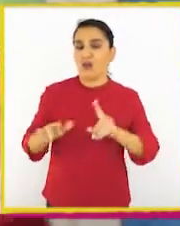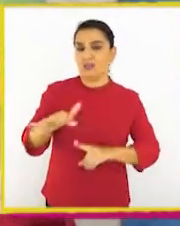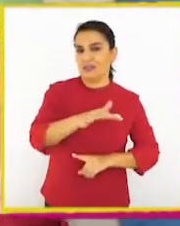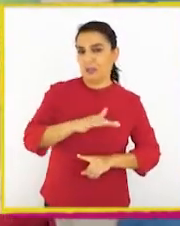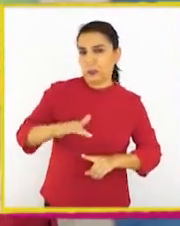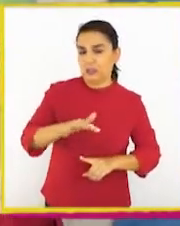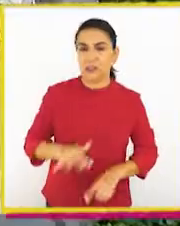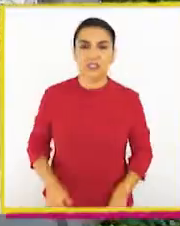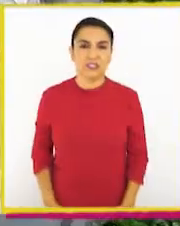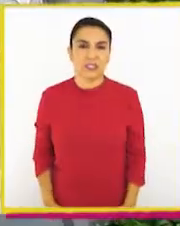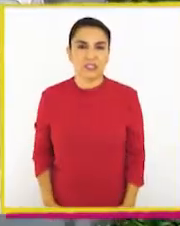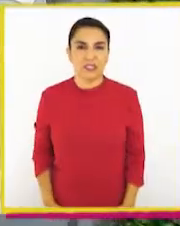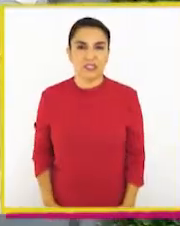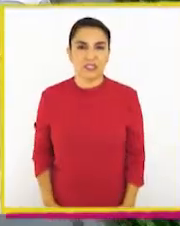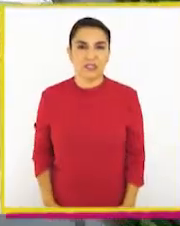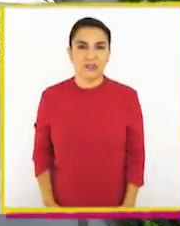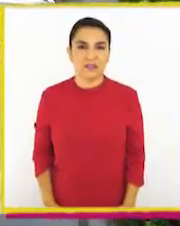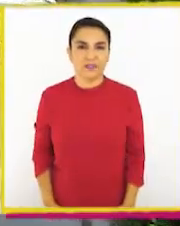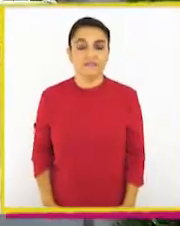algunas situaciones?